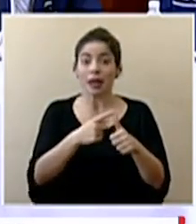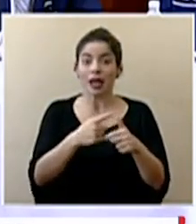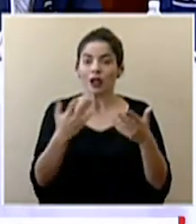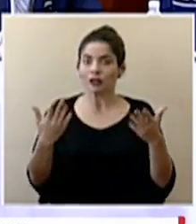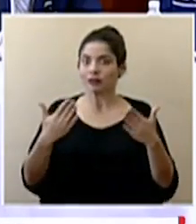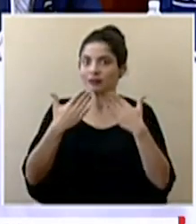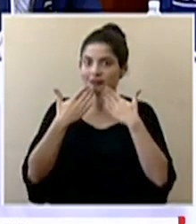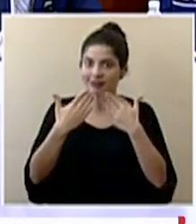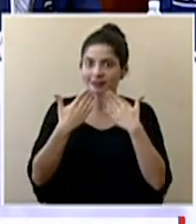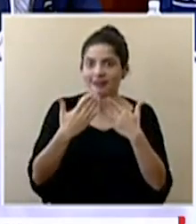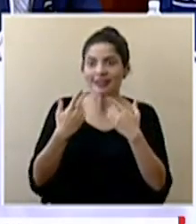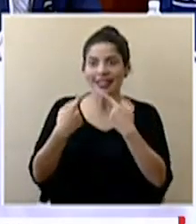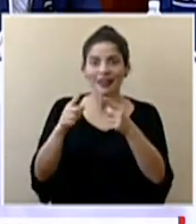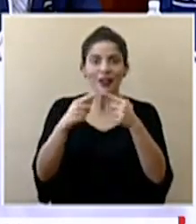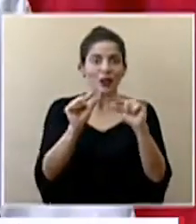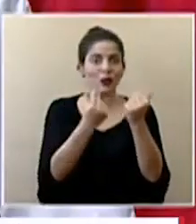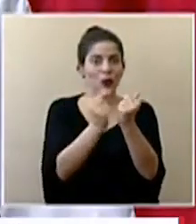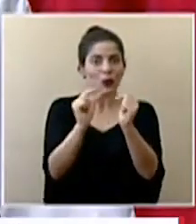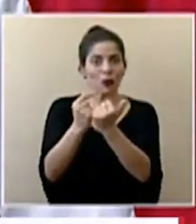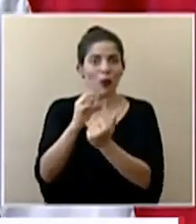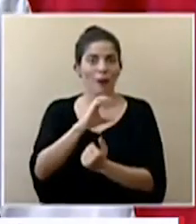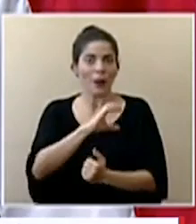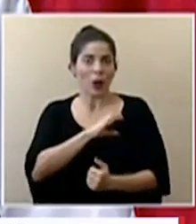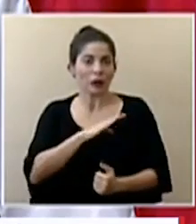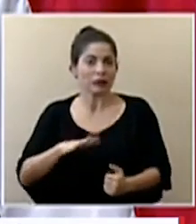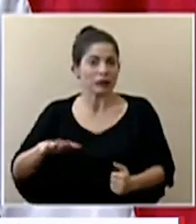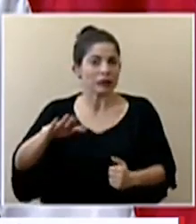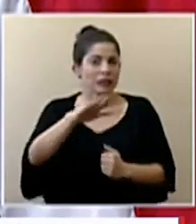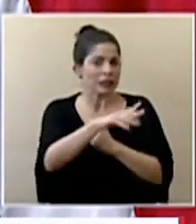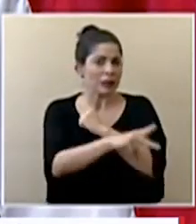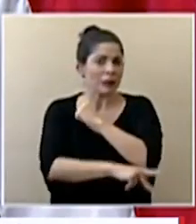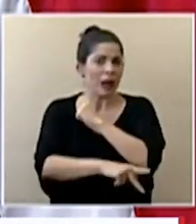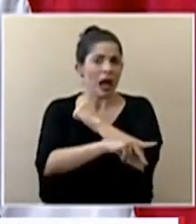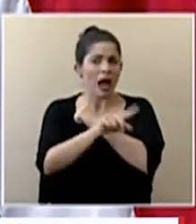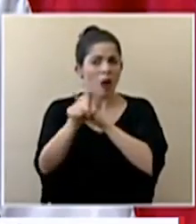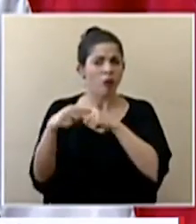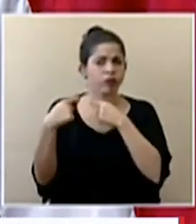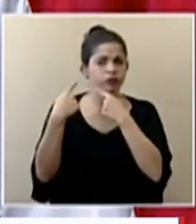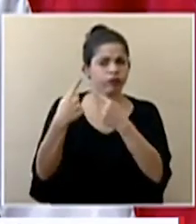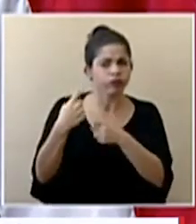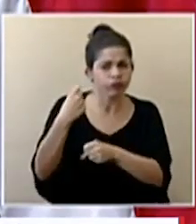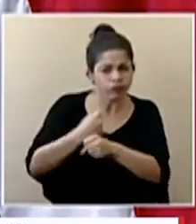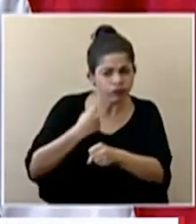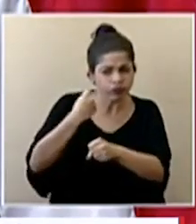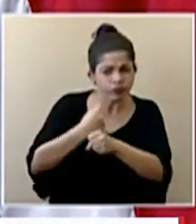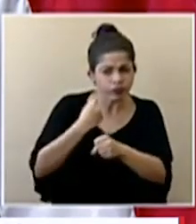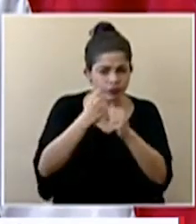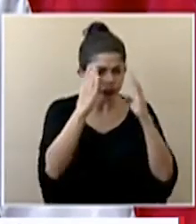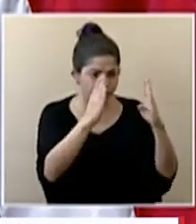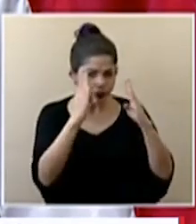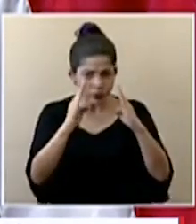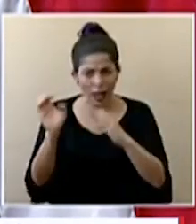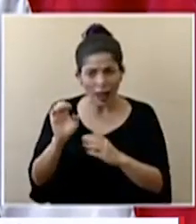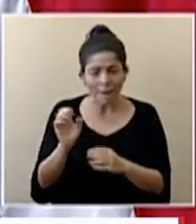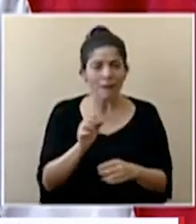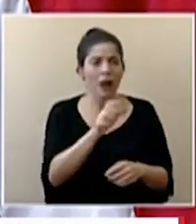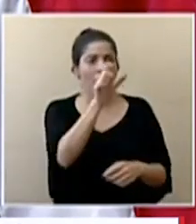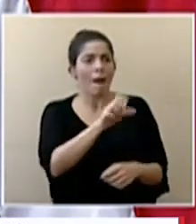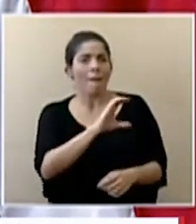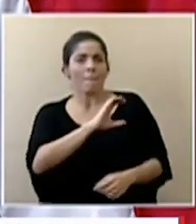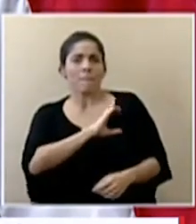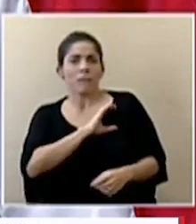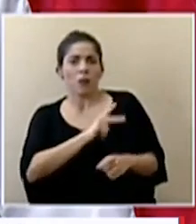bueno, agradecer a los diferentes cuerpos de policía del país que han estado trabajando en torno a esta emergencia, la Policía Profesional de Migración,